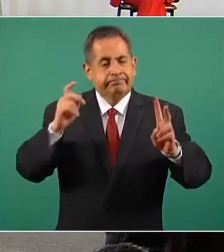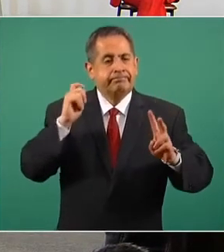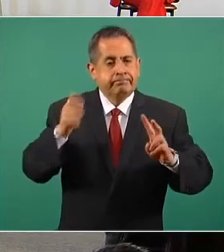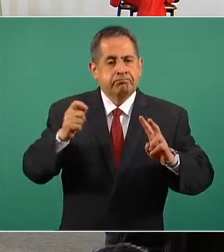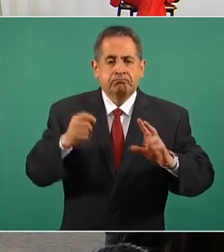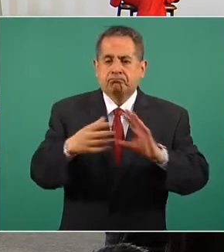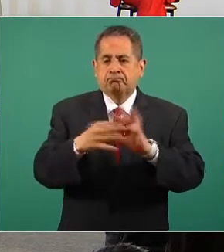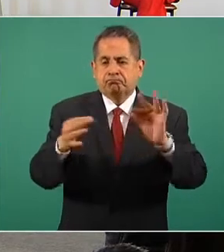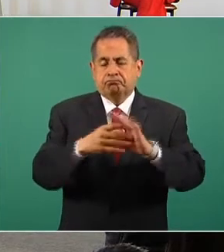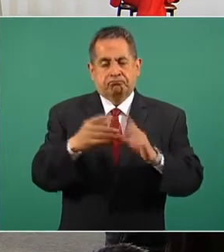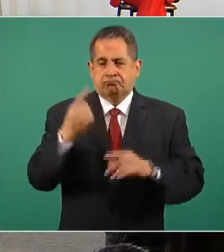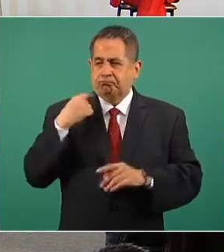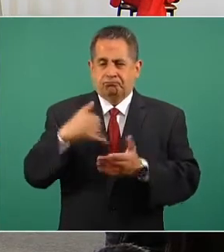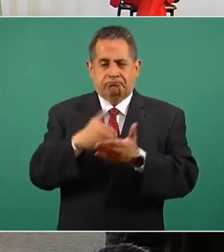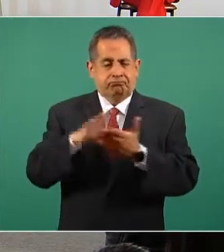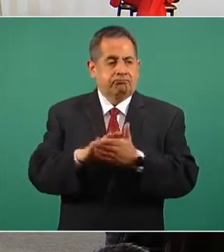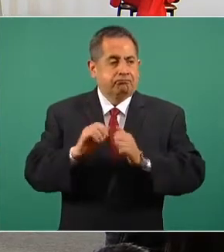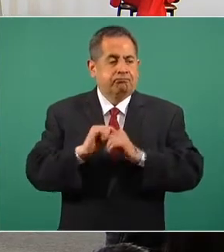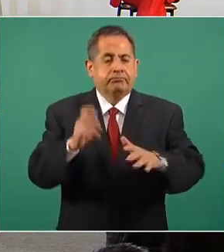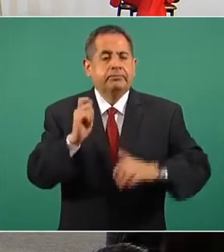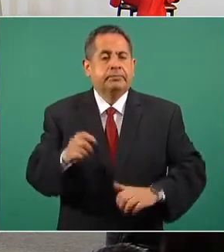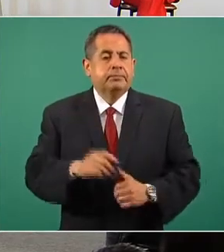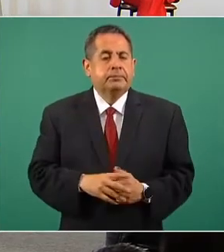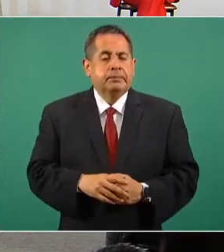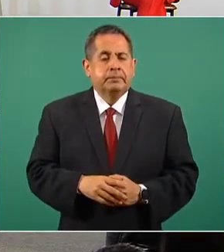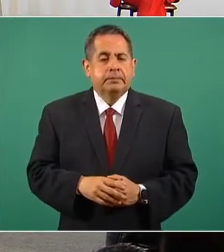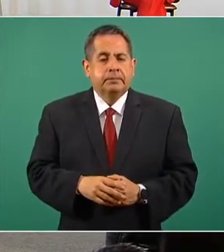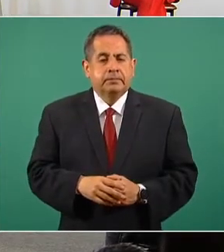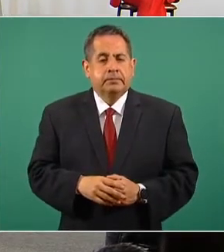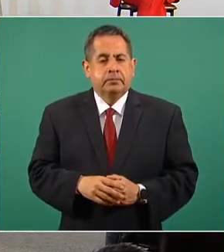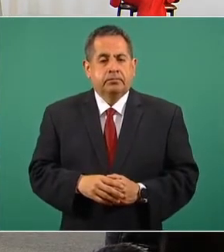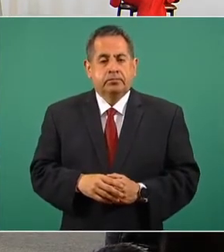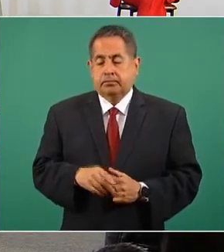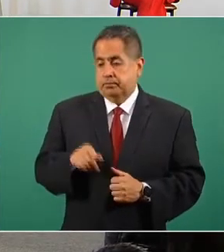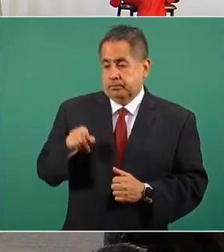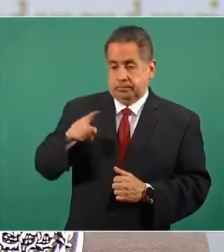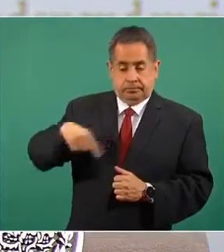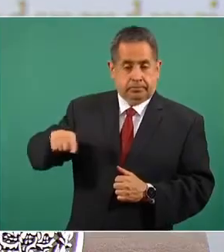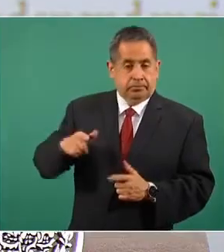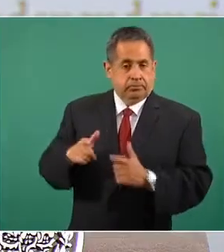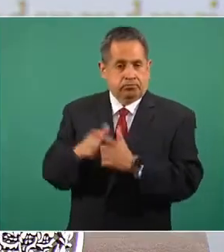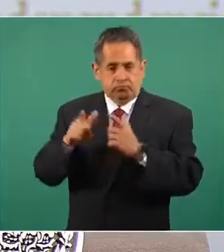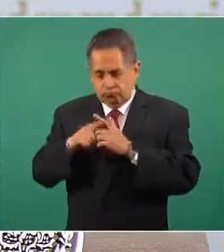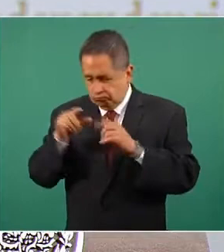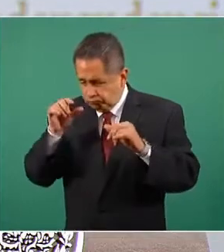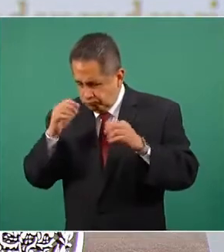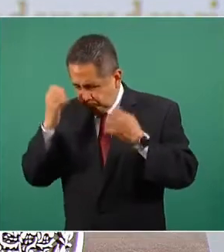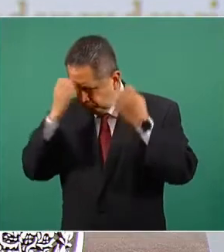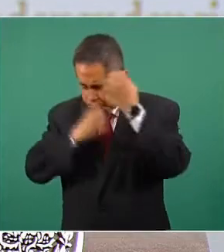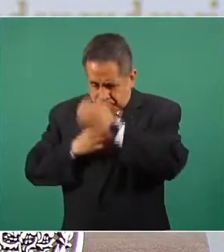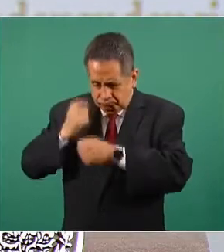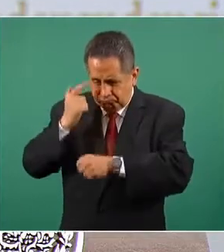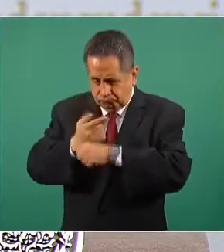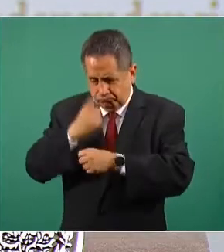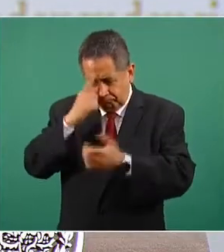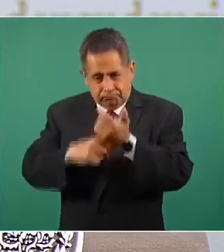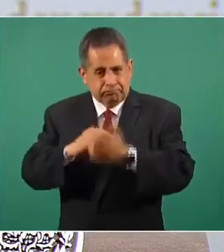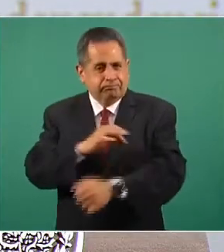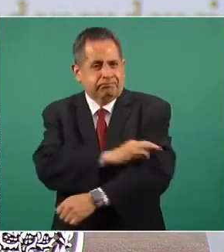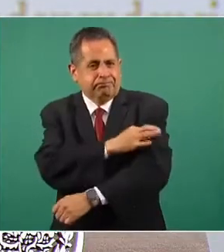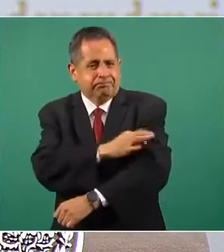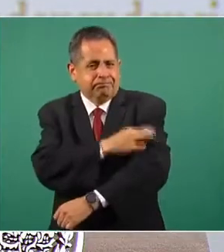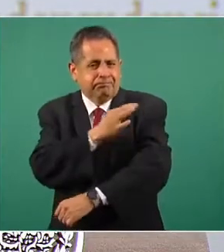se acaba de publicar. El Grupo Técnico Científico de Aplicación de Vacunas